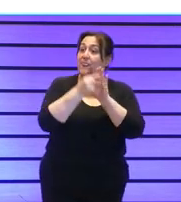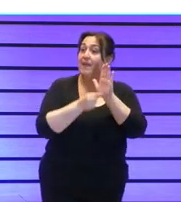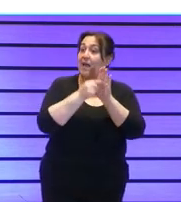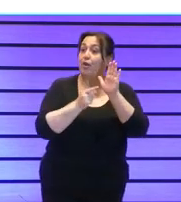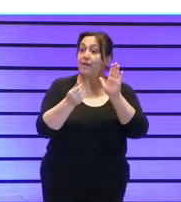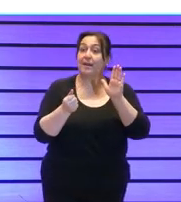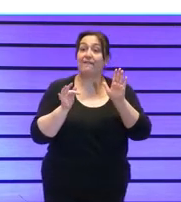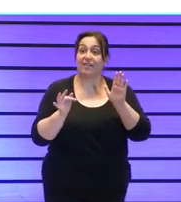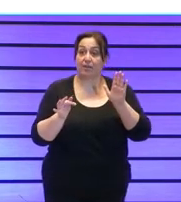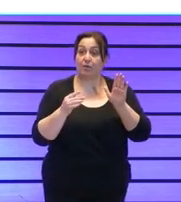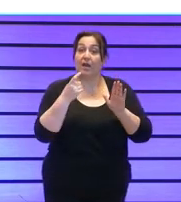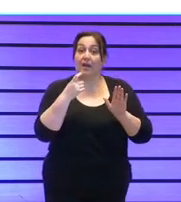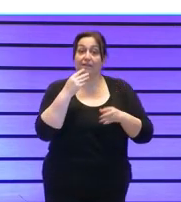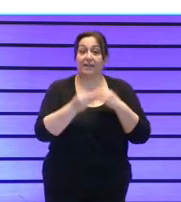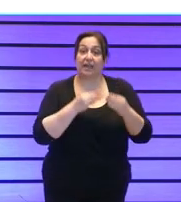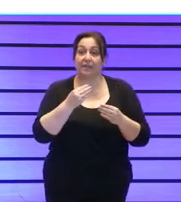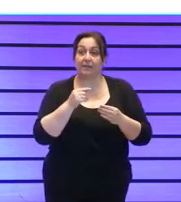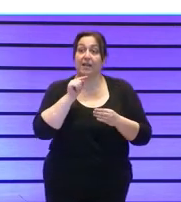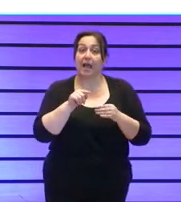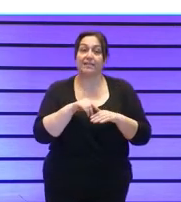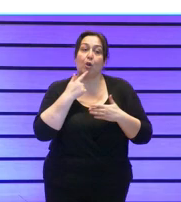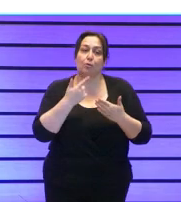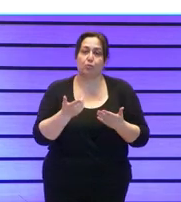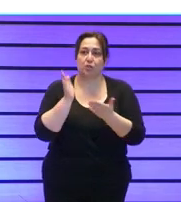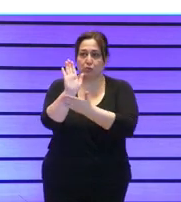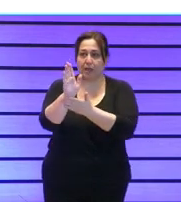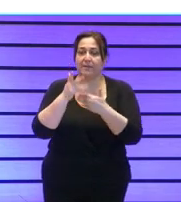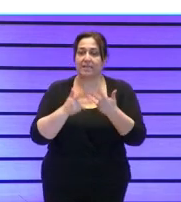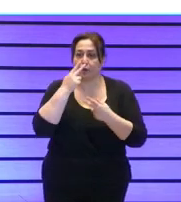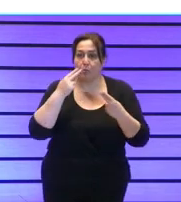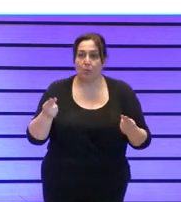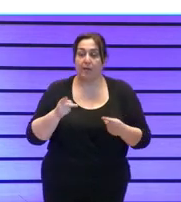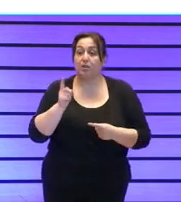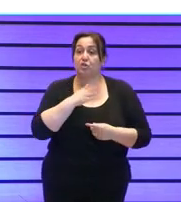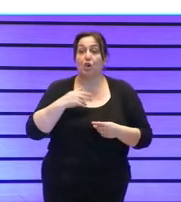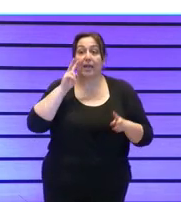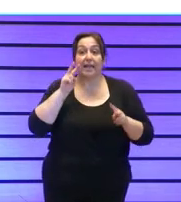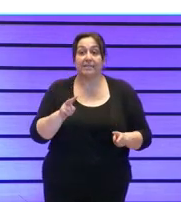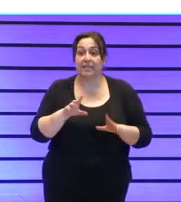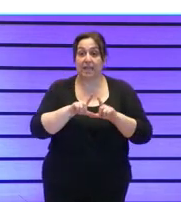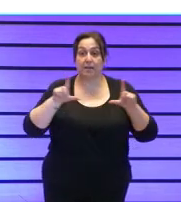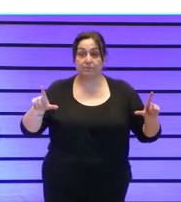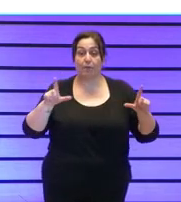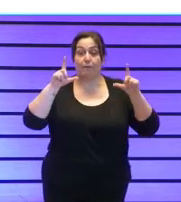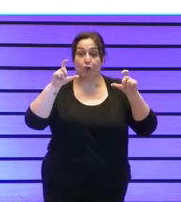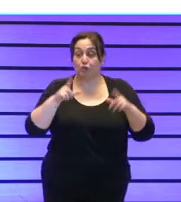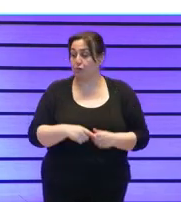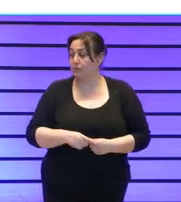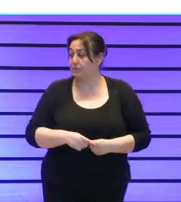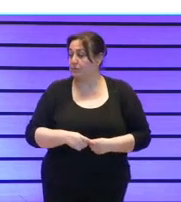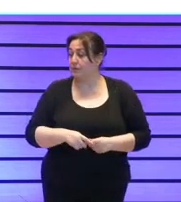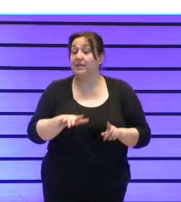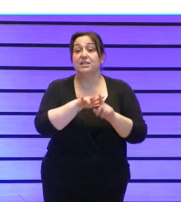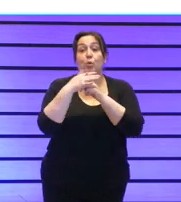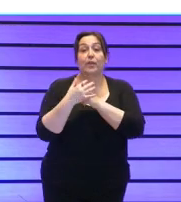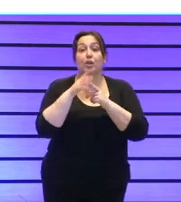y hay que hacerlo y así lo pusimos encima de la mesa simplemente quería enseñaros una foto de cuál era la